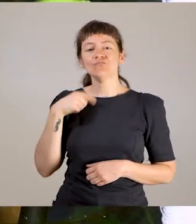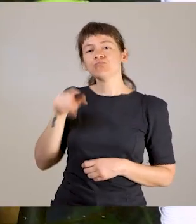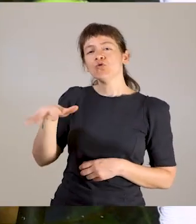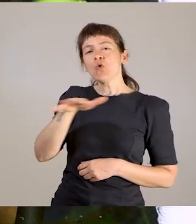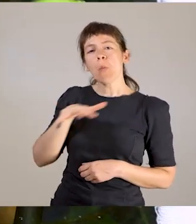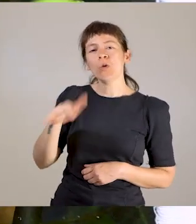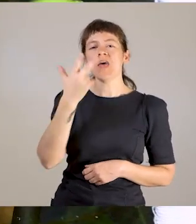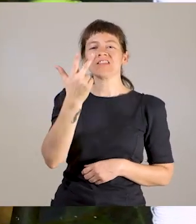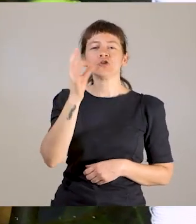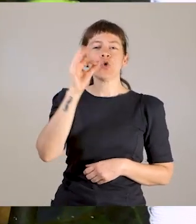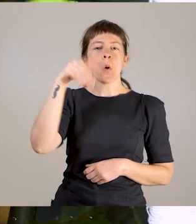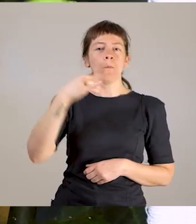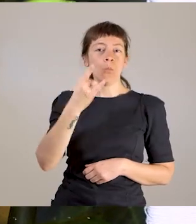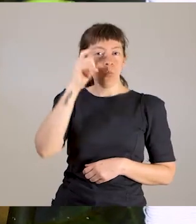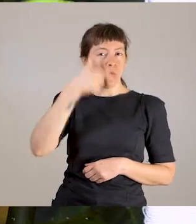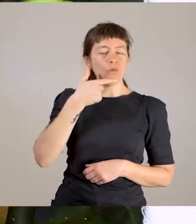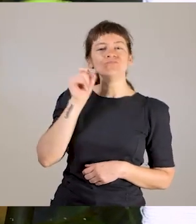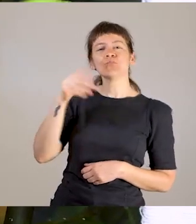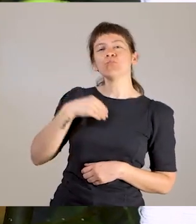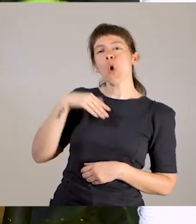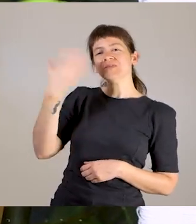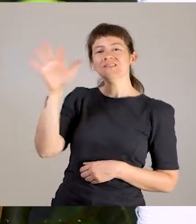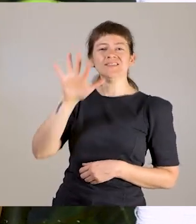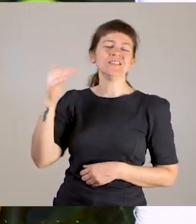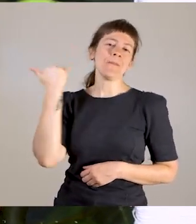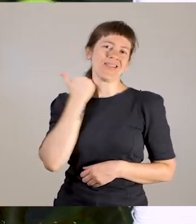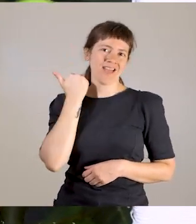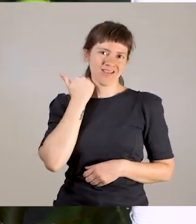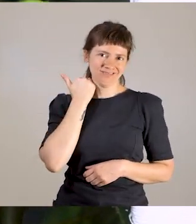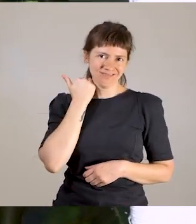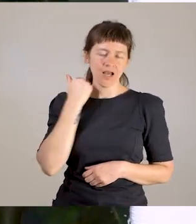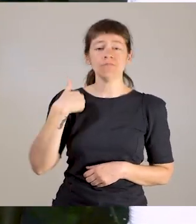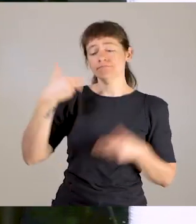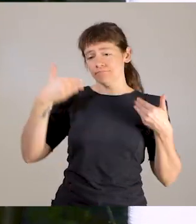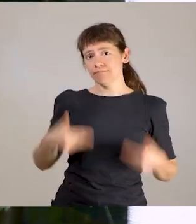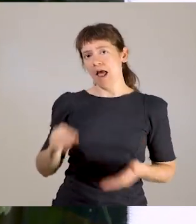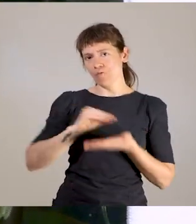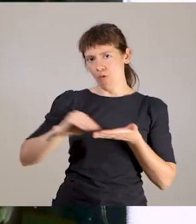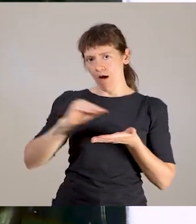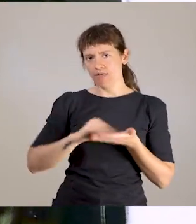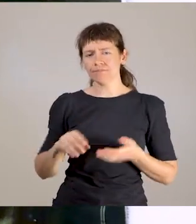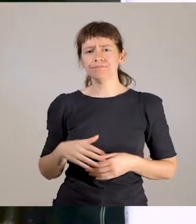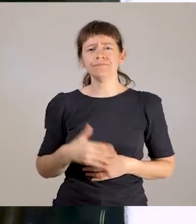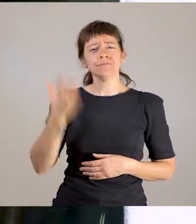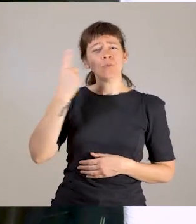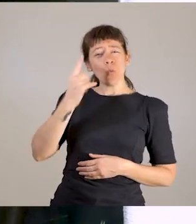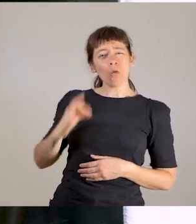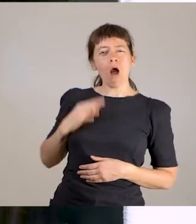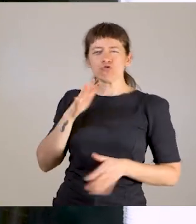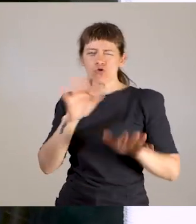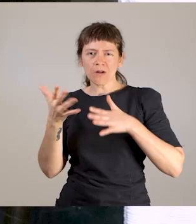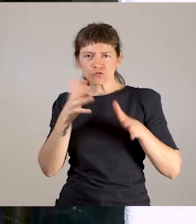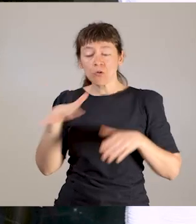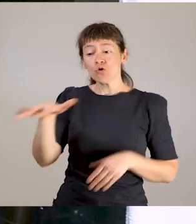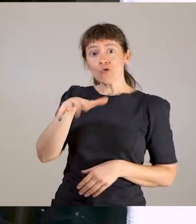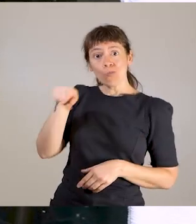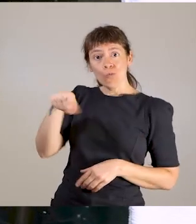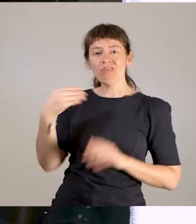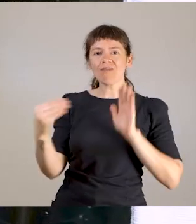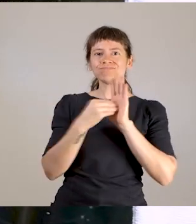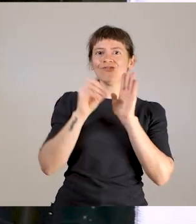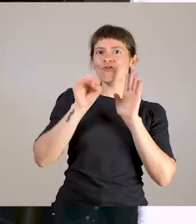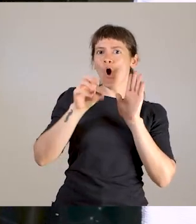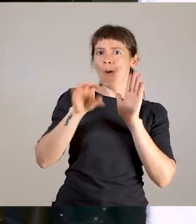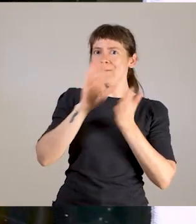trabajo de abogada. Hace un año aproximadamente recibí mi nombre indígena, que es Tañichuhay, que